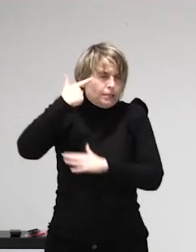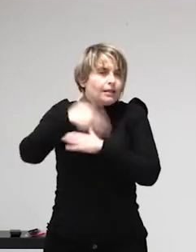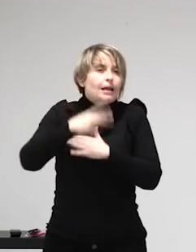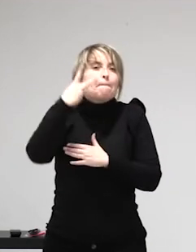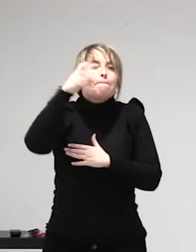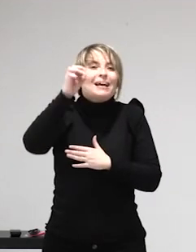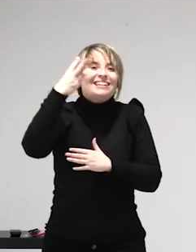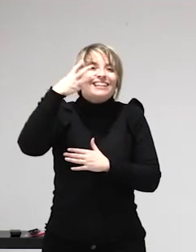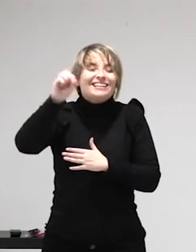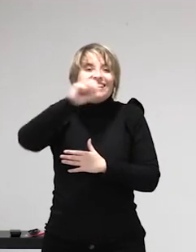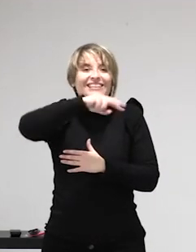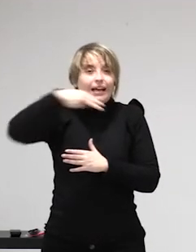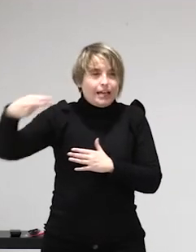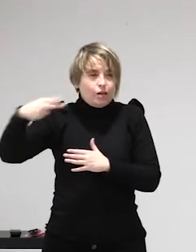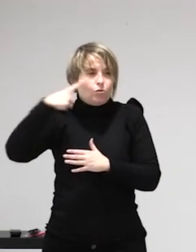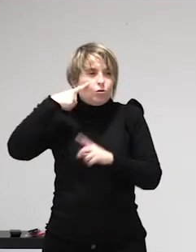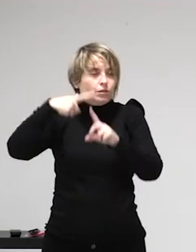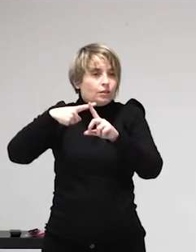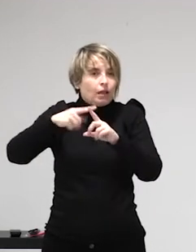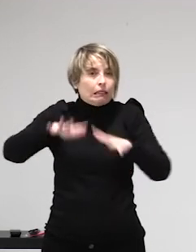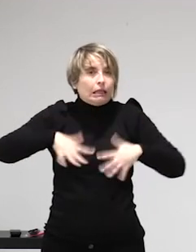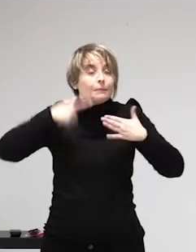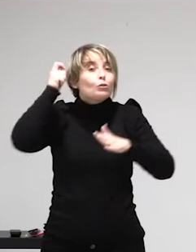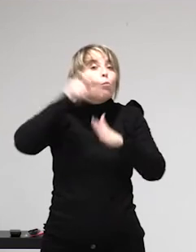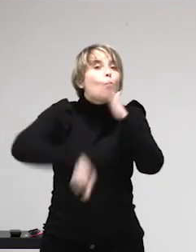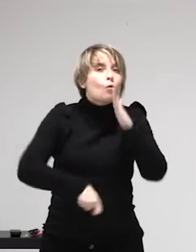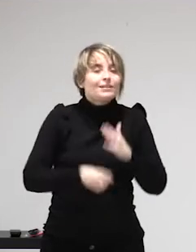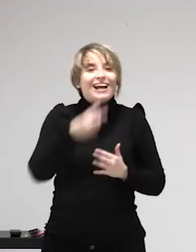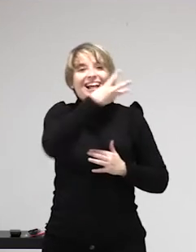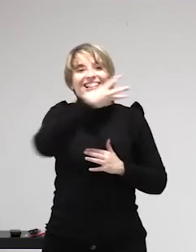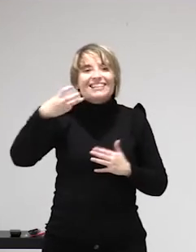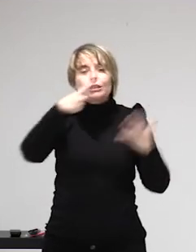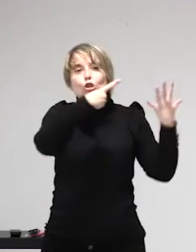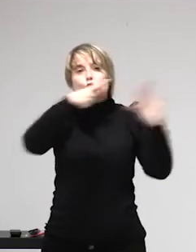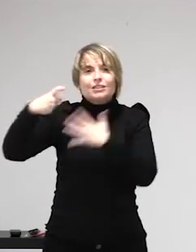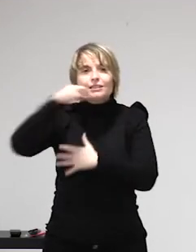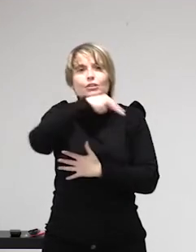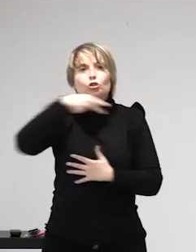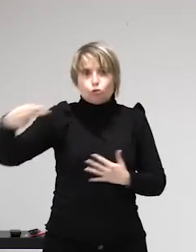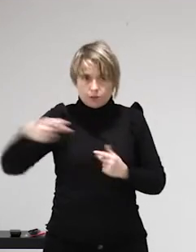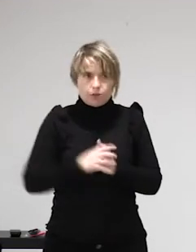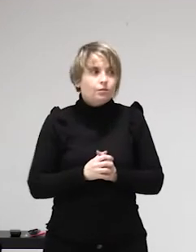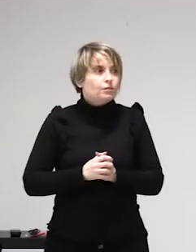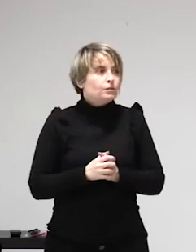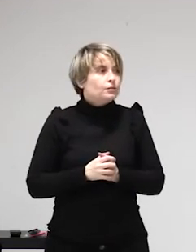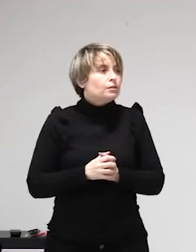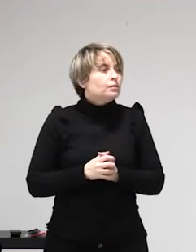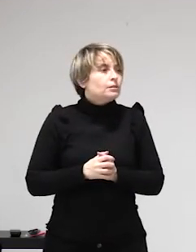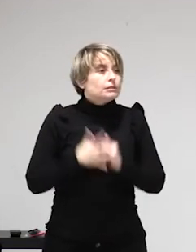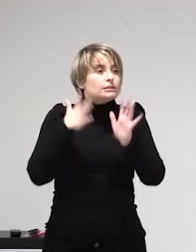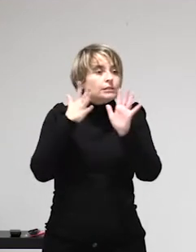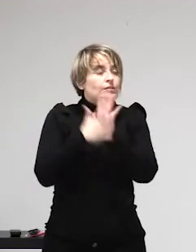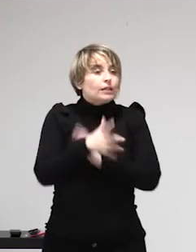que sería regulacionista, prohibicionista y abolicionista, según desde tu perspectiva vamos menos el pro-derecho los otros tres. Ya nos has dado una